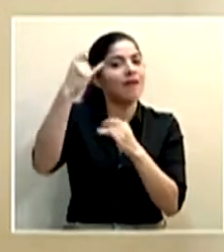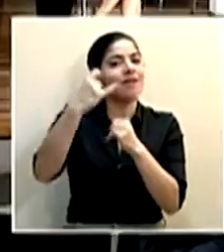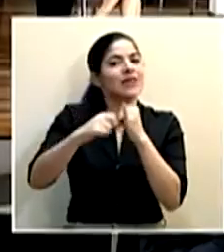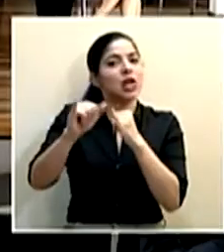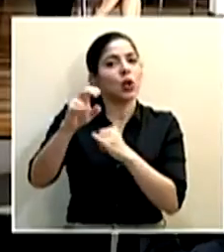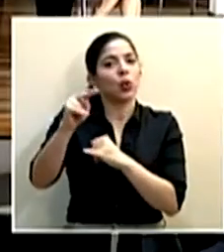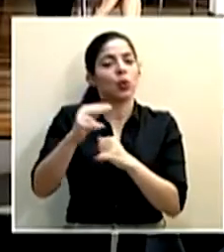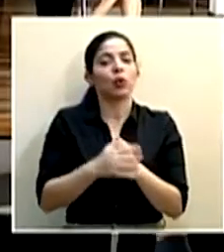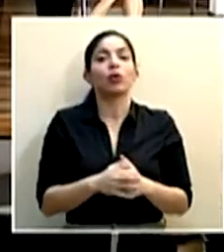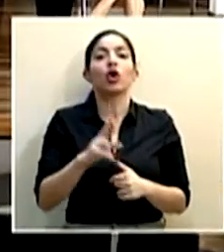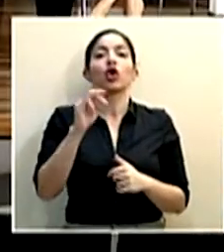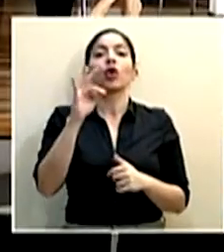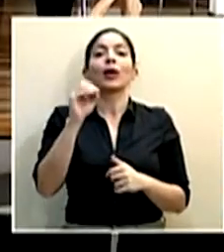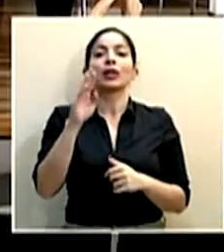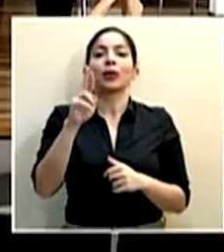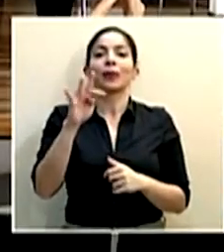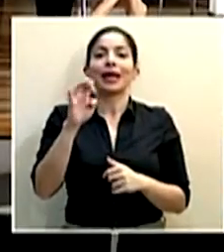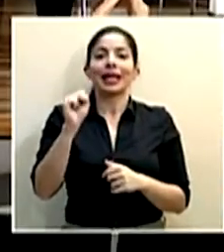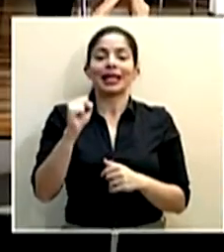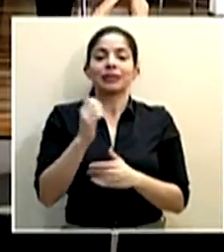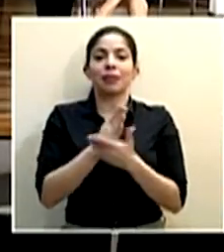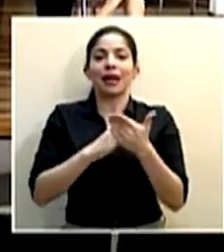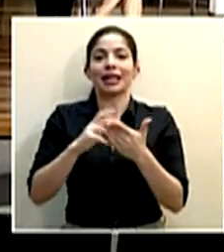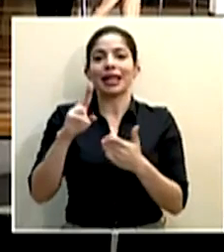Roberto Brenes, por favor, de Repretel.